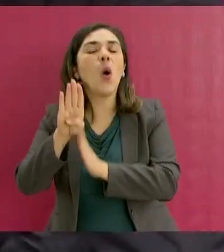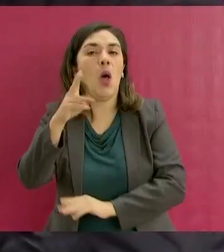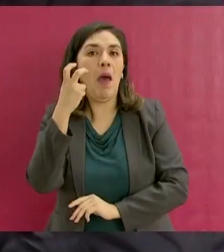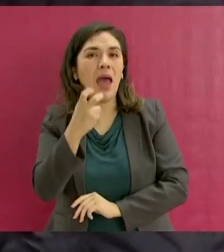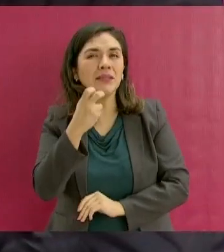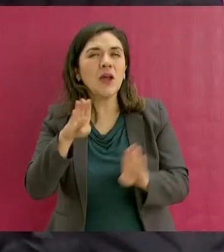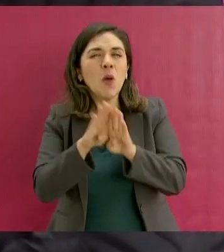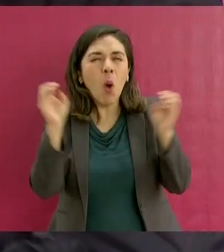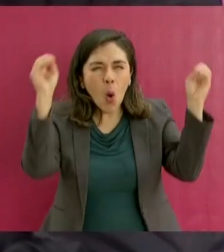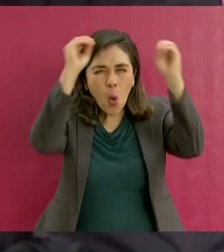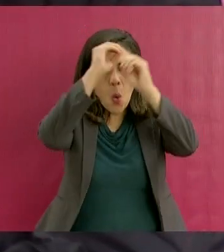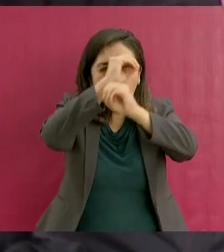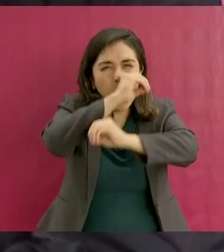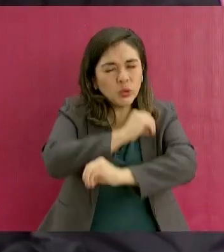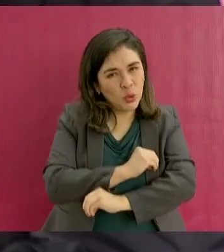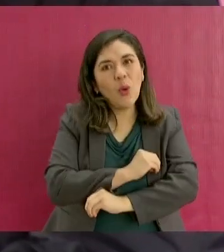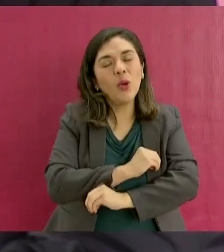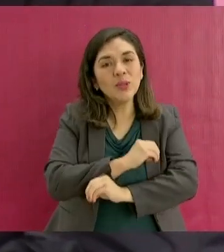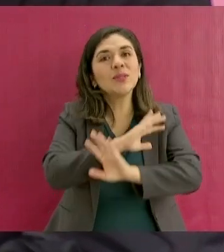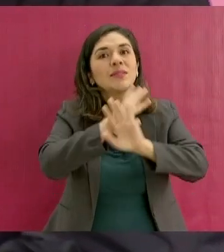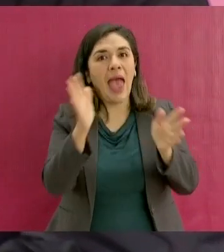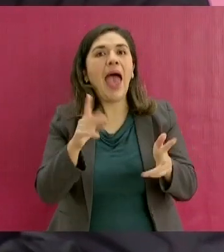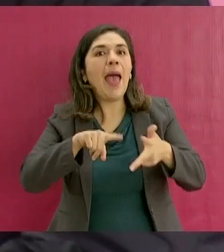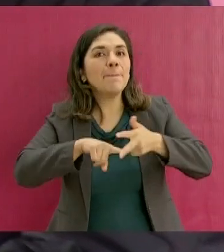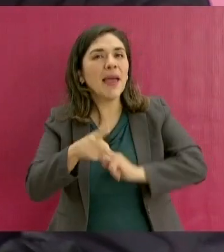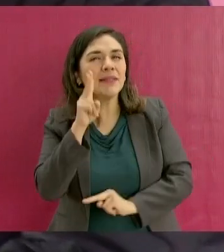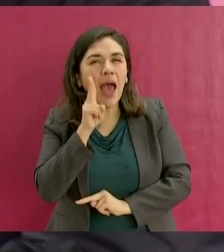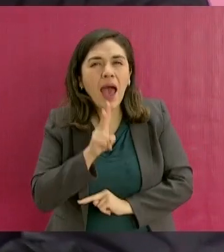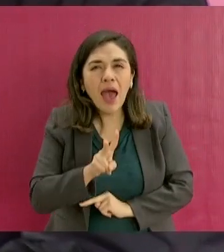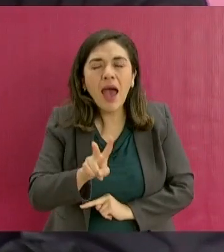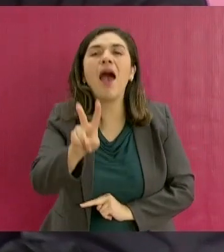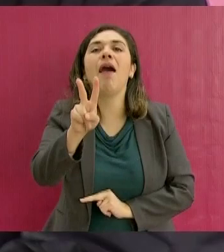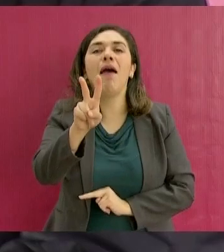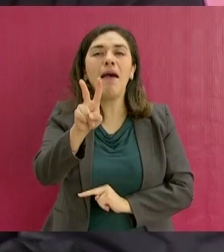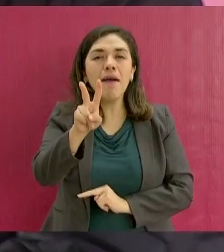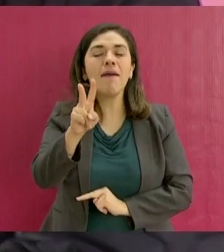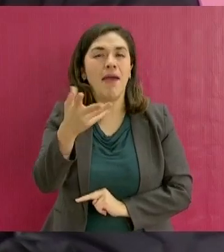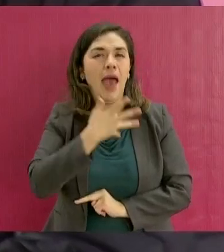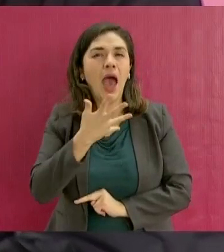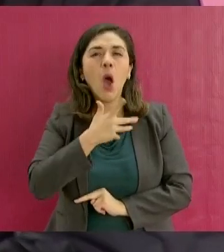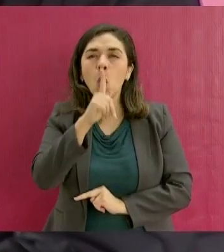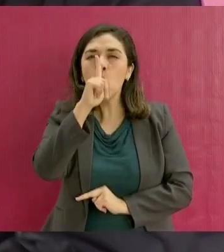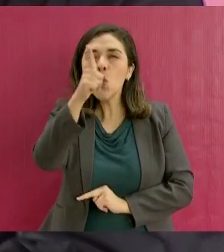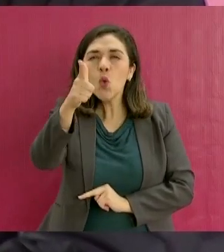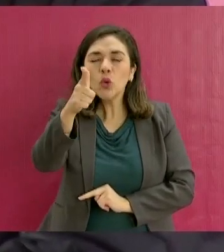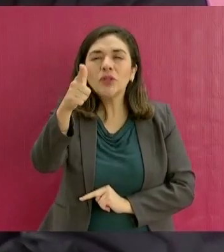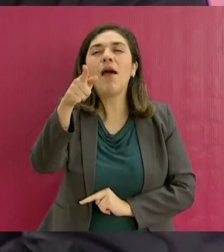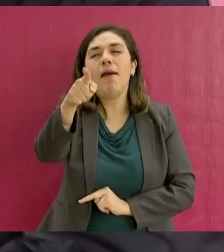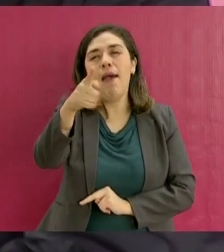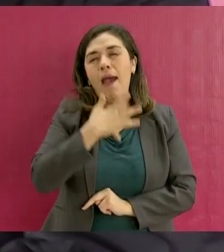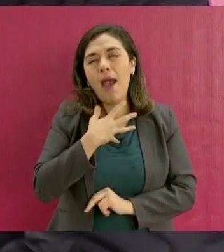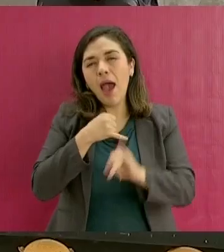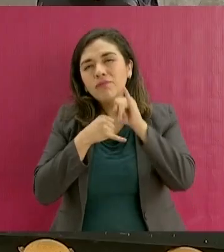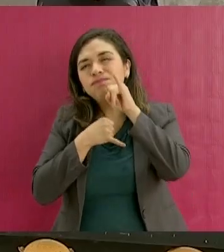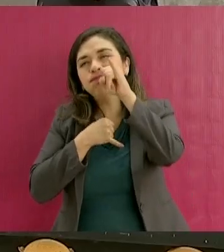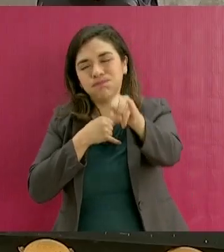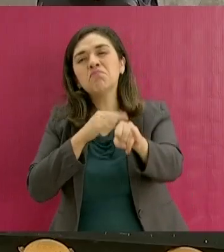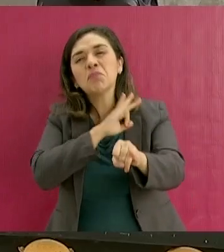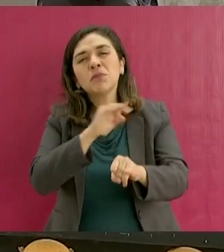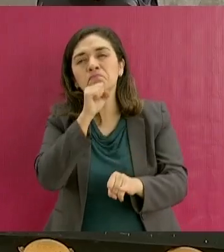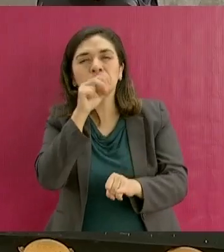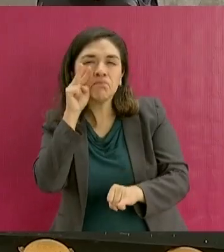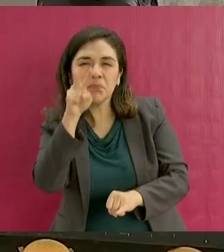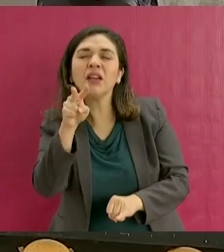este túnel y ya vemos la luz que indica que